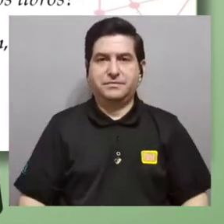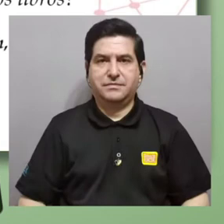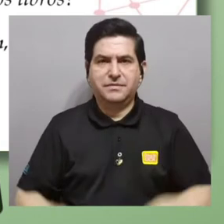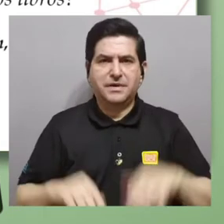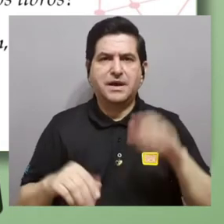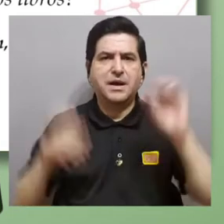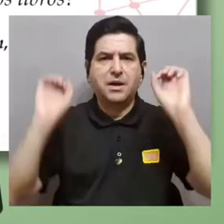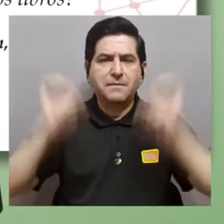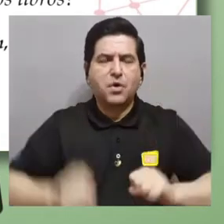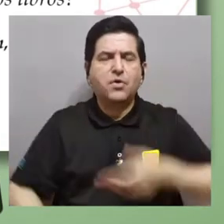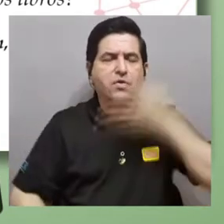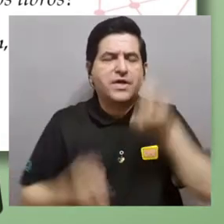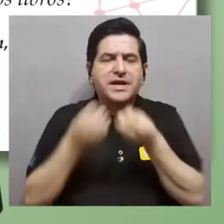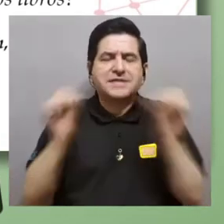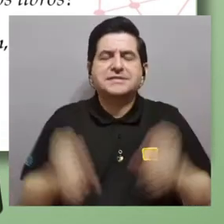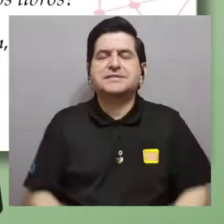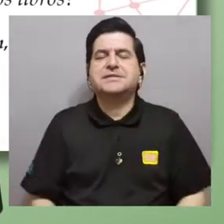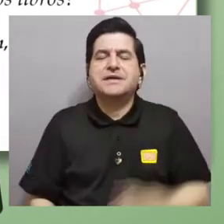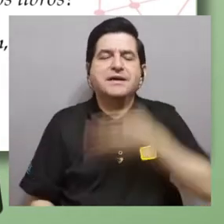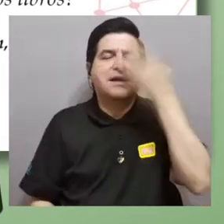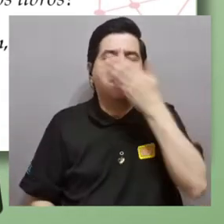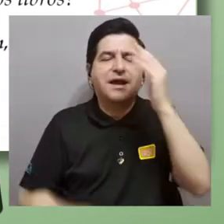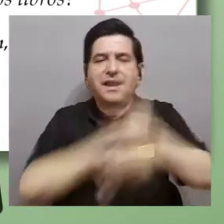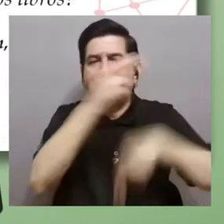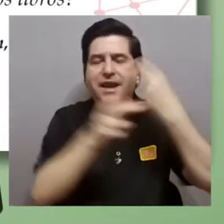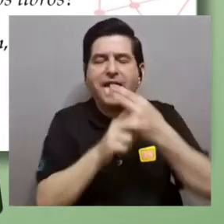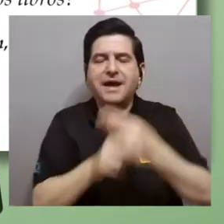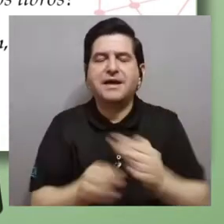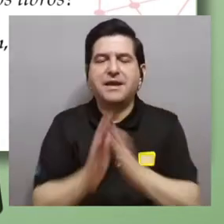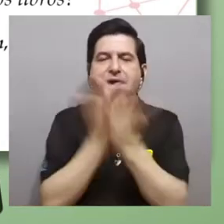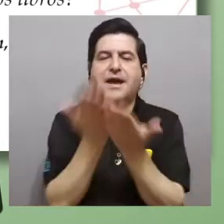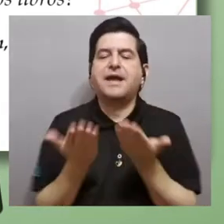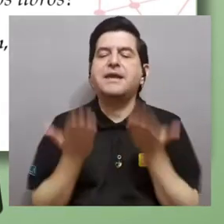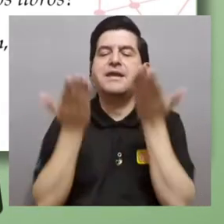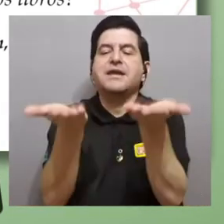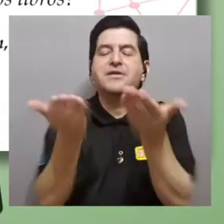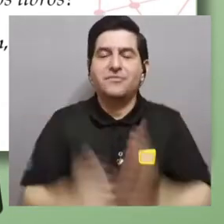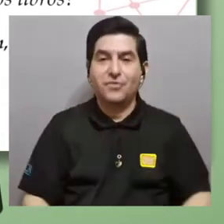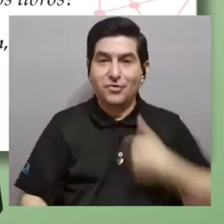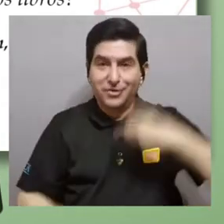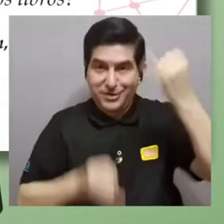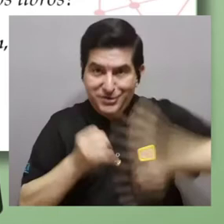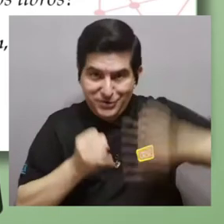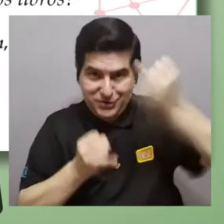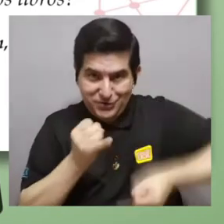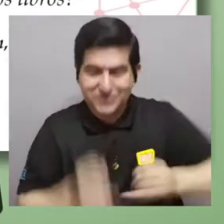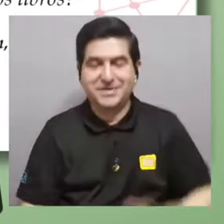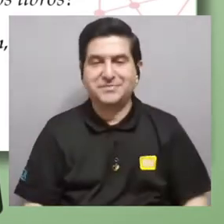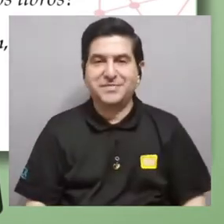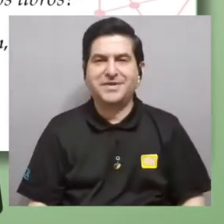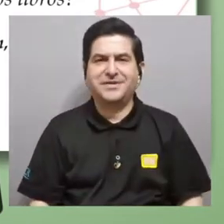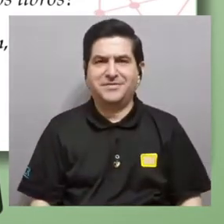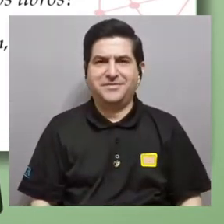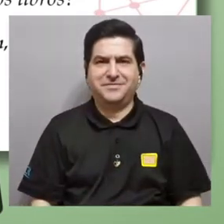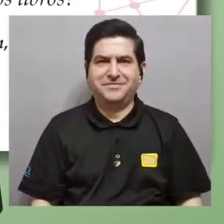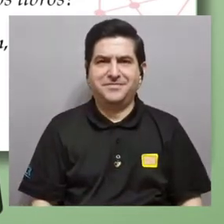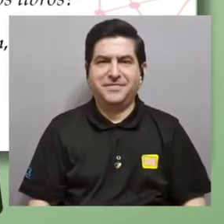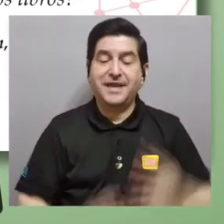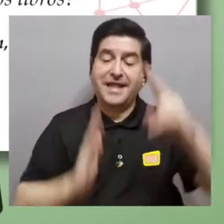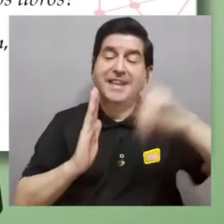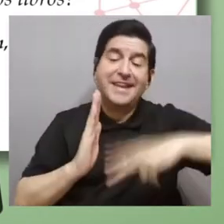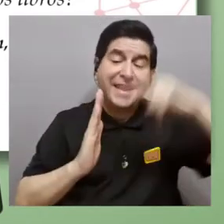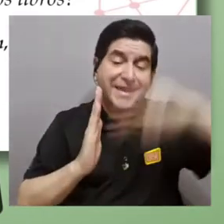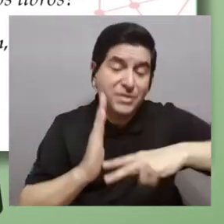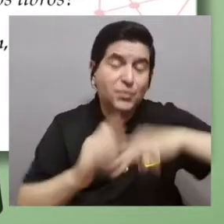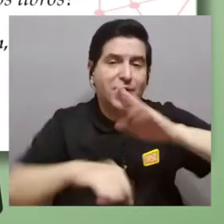humanidad. ¿Cómo se puede respirar sin el aire universal que brota de los libros? Y con esto quiero terminar porque quiero llegar a